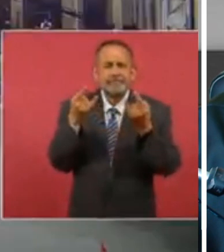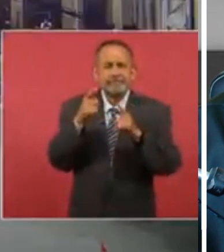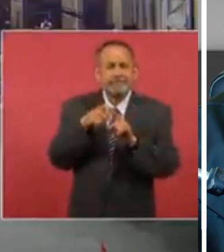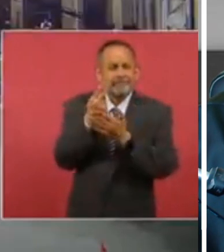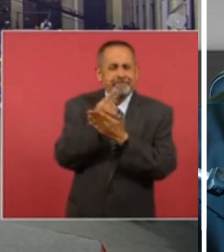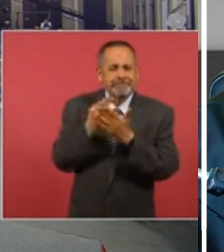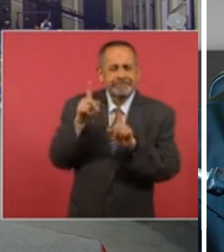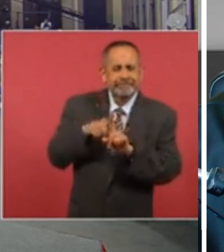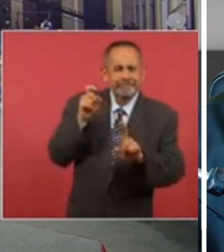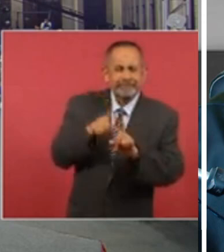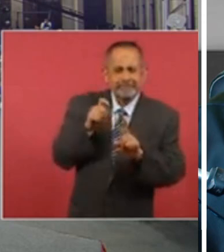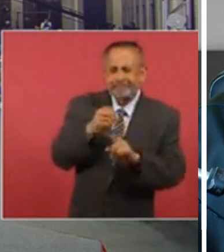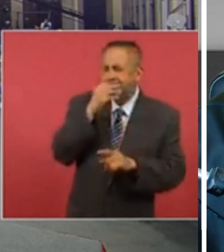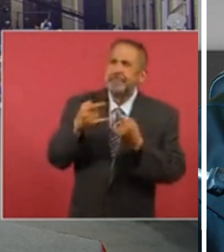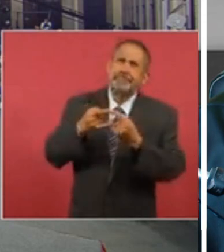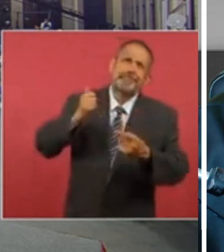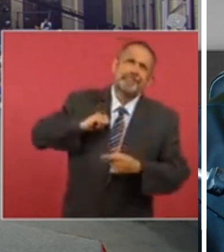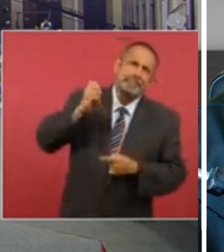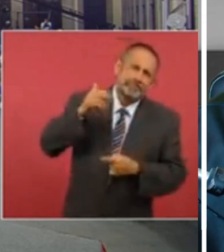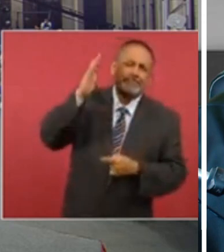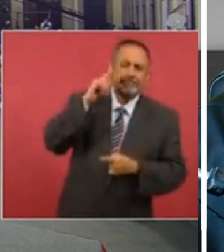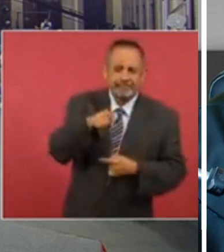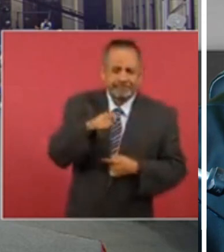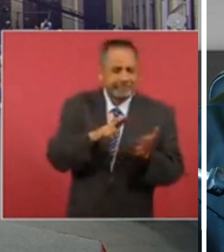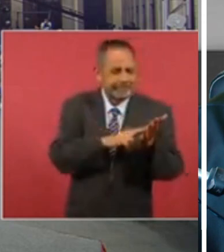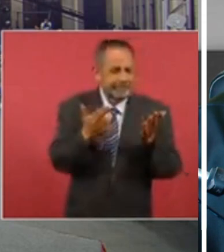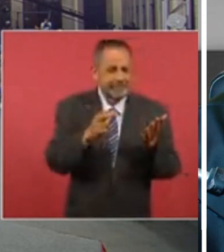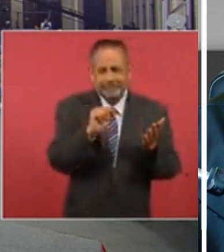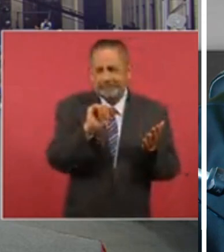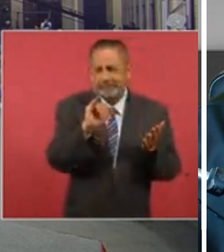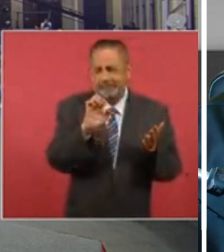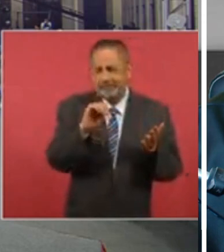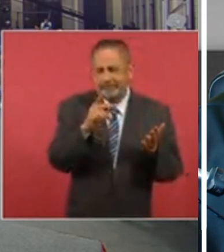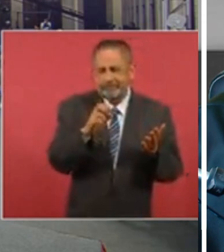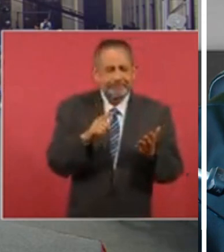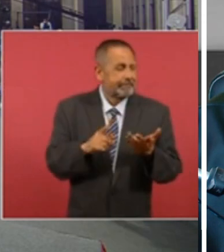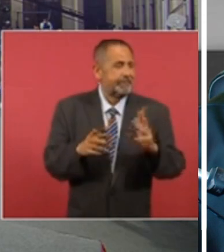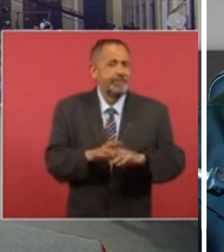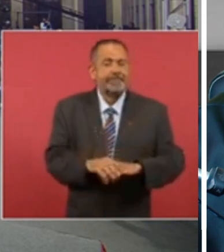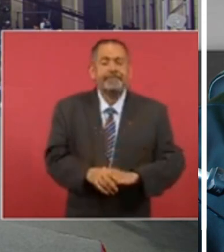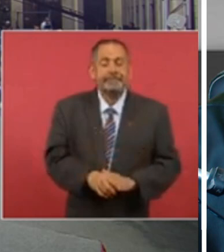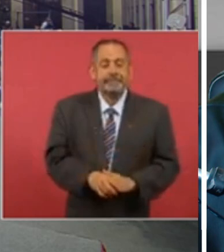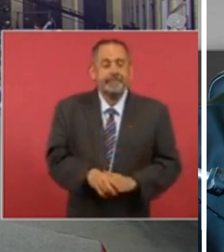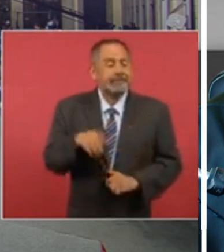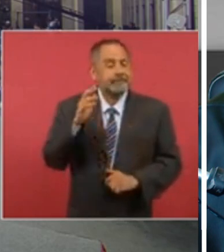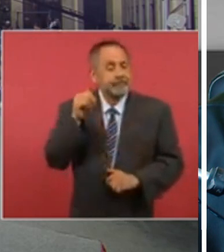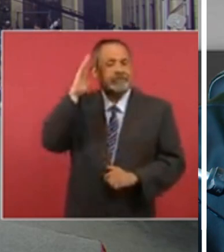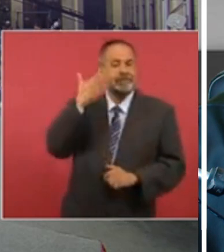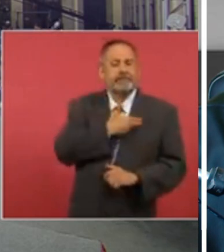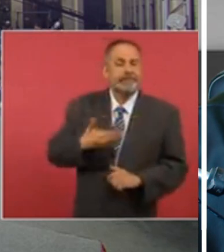pero esos son otros asuntos de siempre de cuando Díaz Ordaz